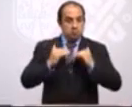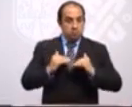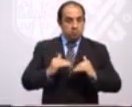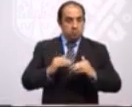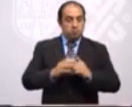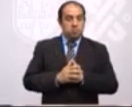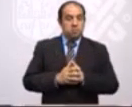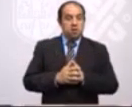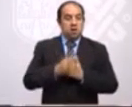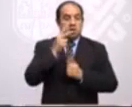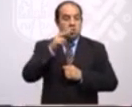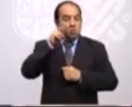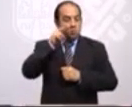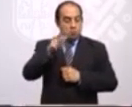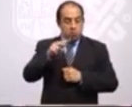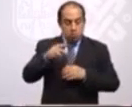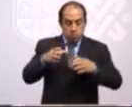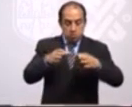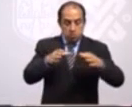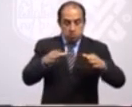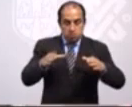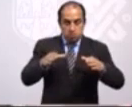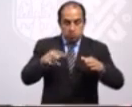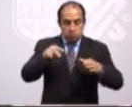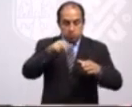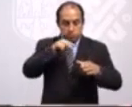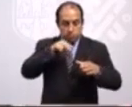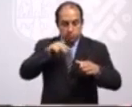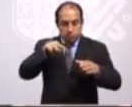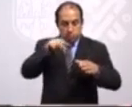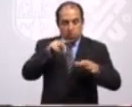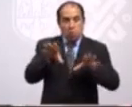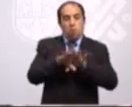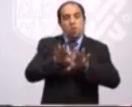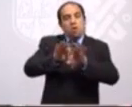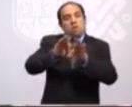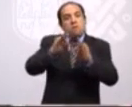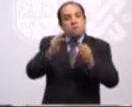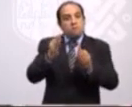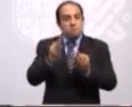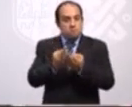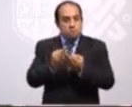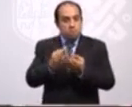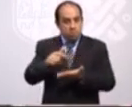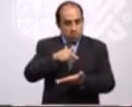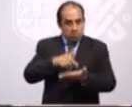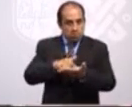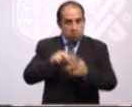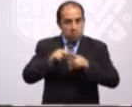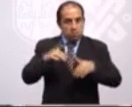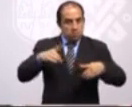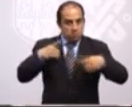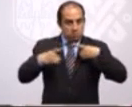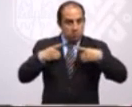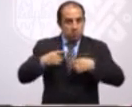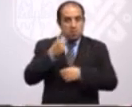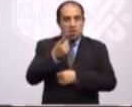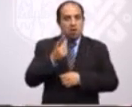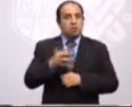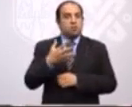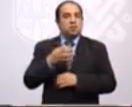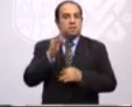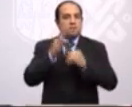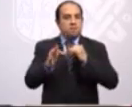Una vista aérea, ¿no?, de cómo estaría planteado este sitio, que aquí al final retomo